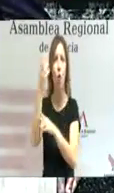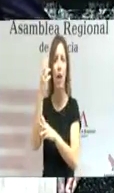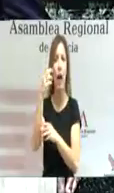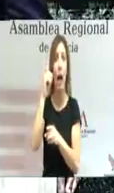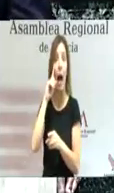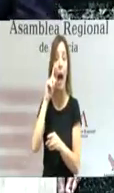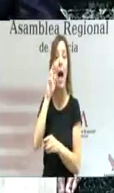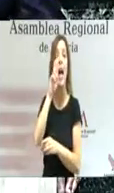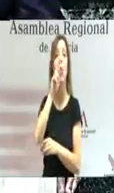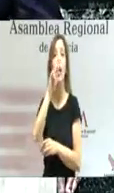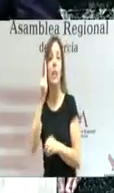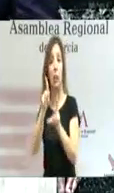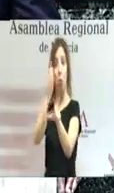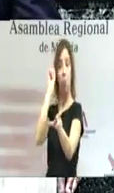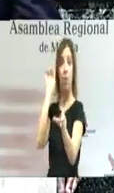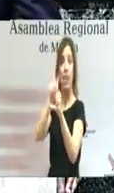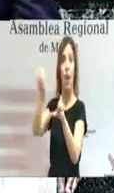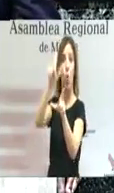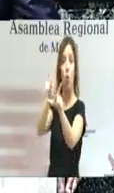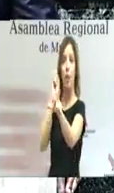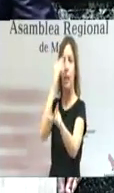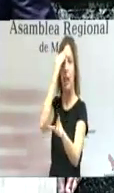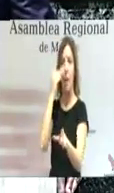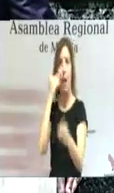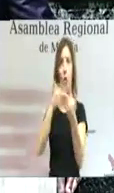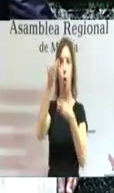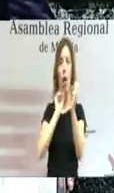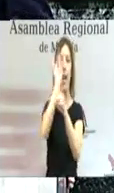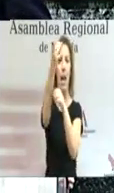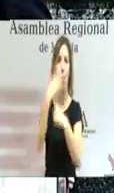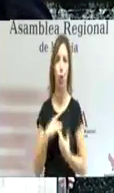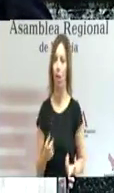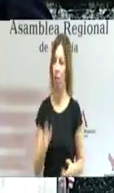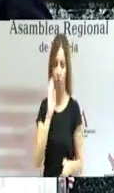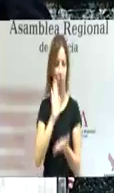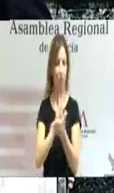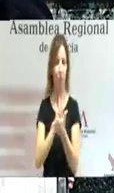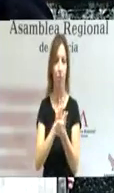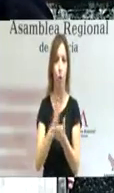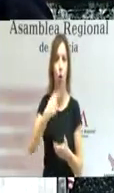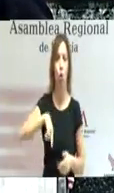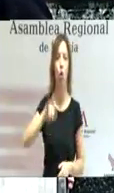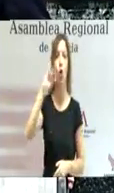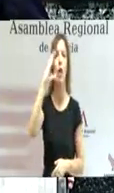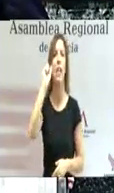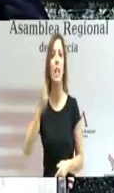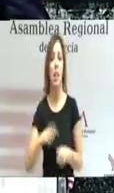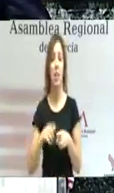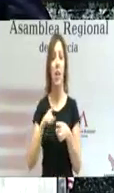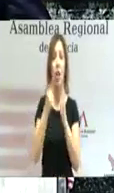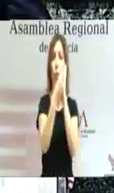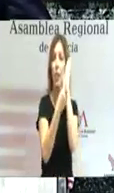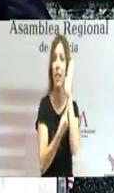y de la Unión Europea un riesgo para sus exportaciones. Trabajamos ya junto al resto de comunidades y en colaboración con el ICEX en diseñar